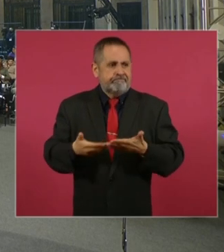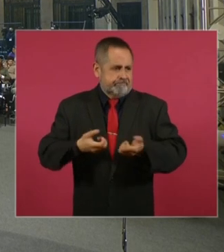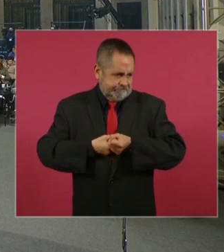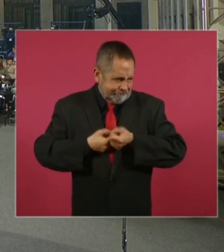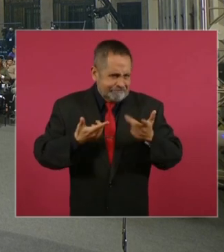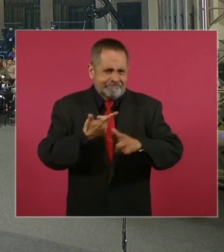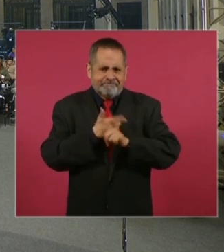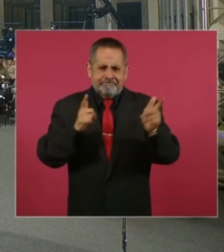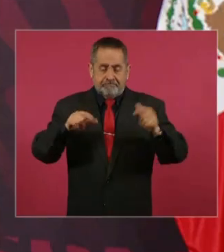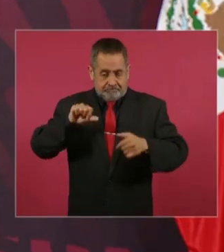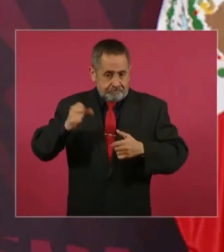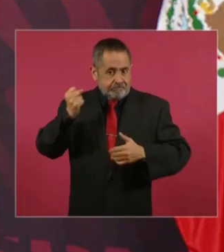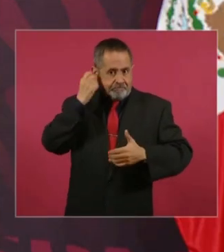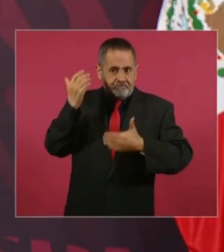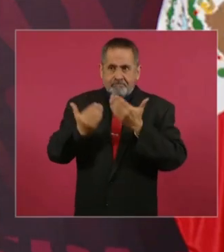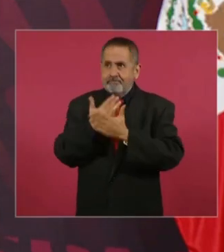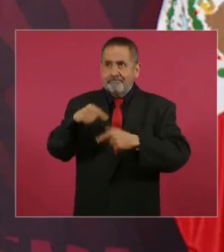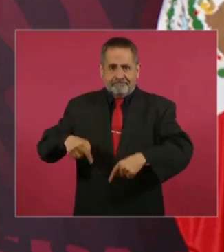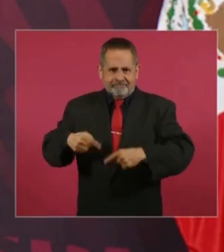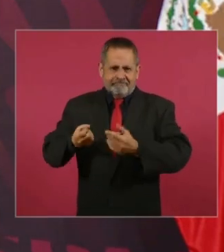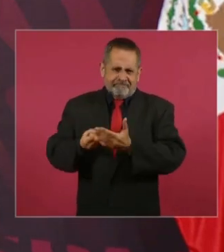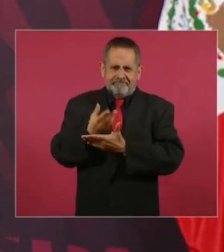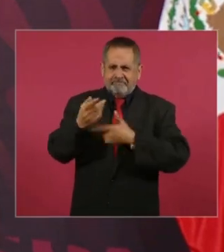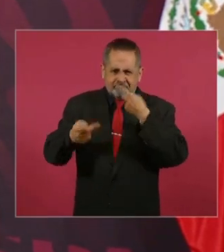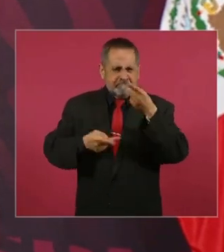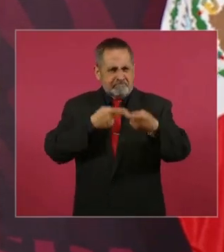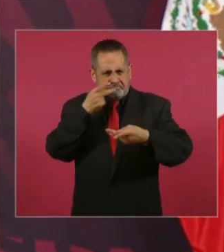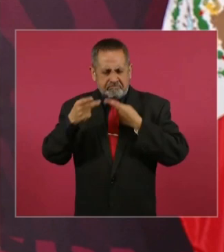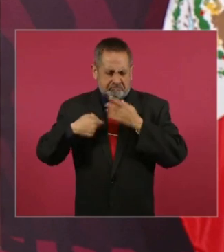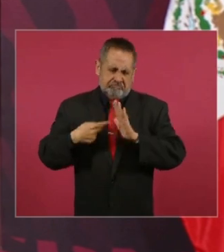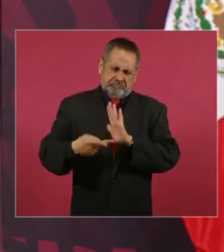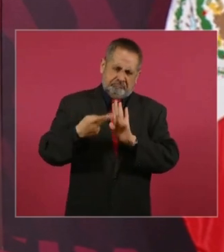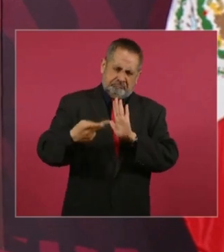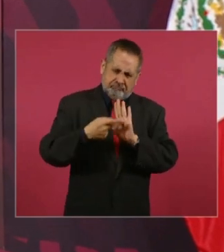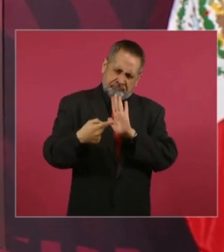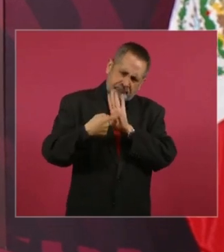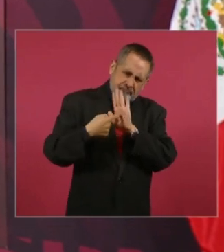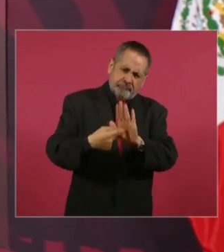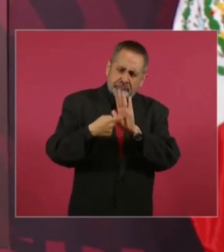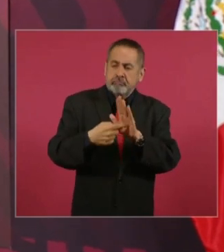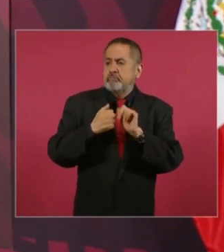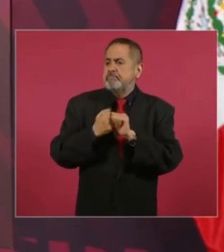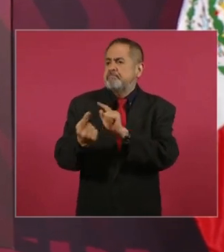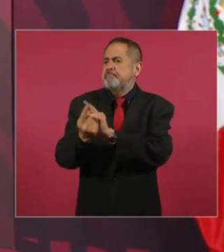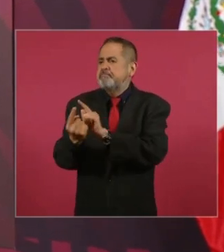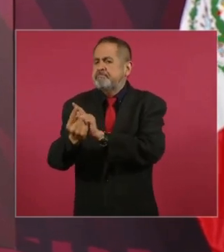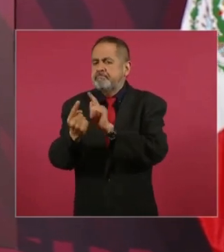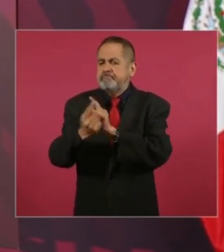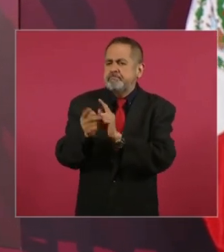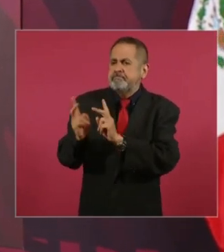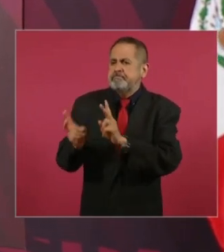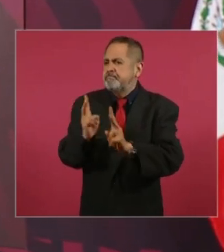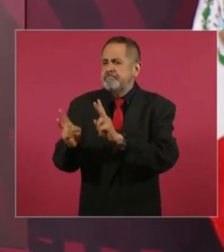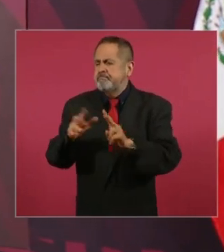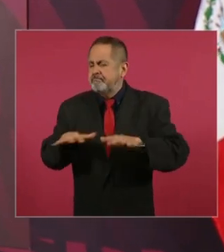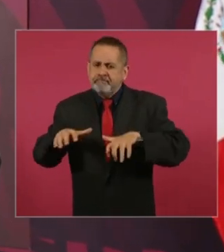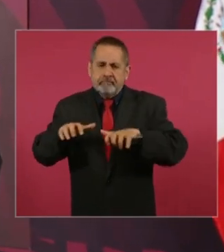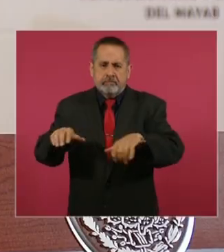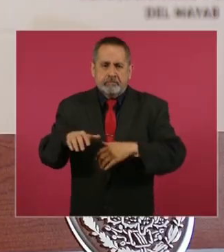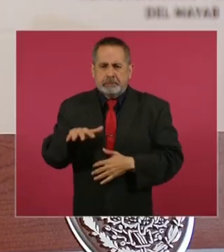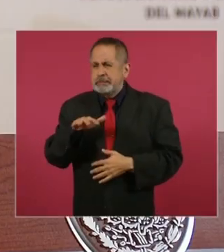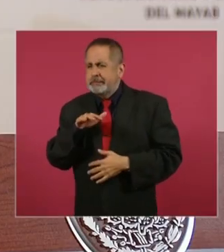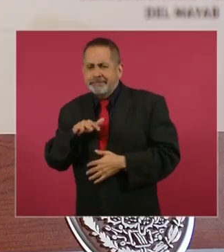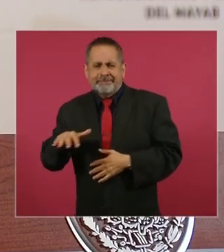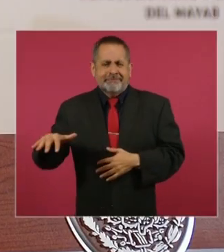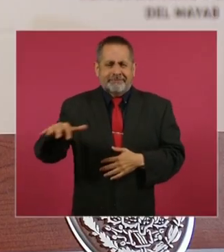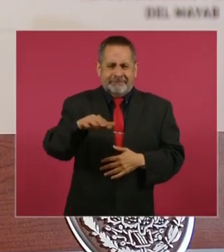ahora tenemos la mañanera y yo estoy constantemente hablando con la gente. Y el pueblo está